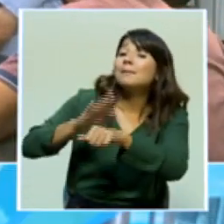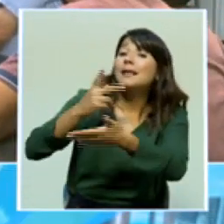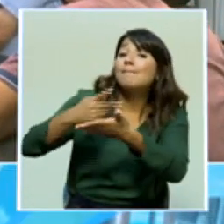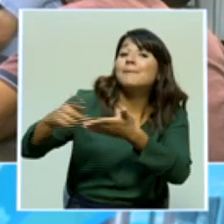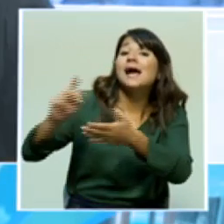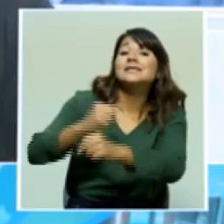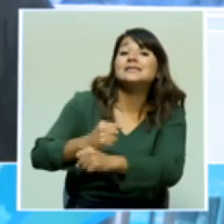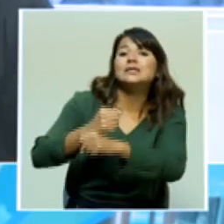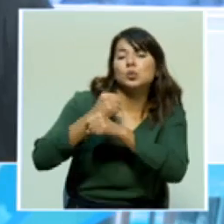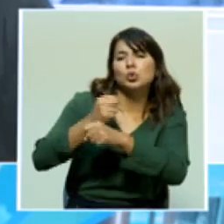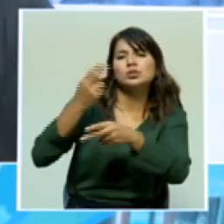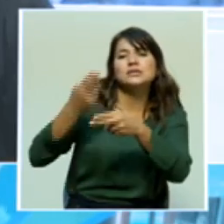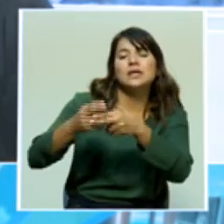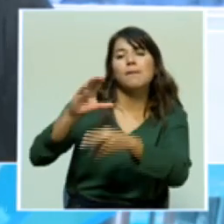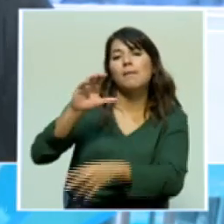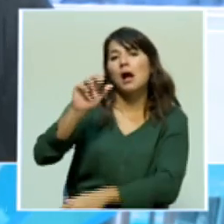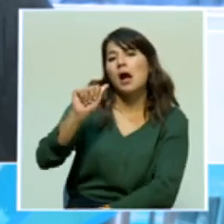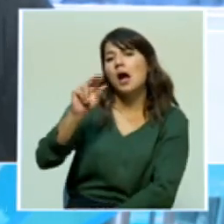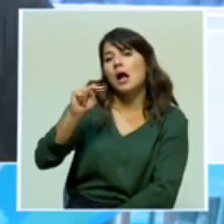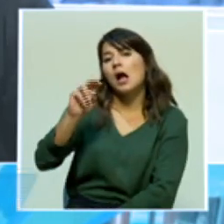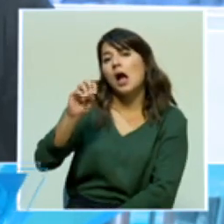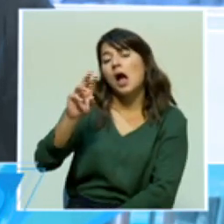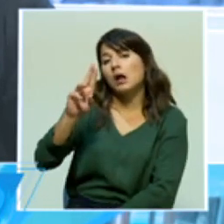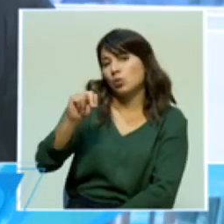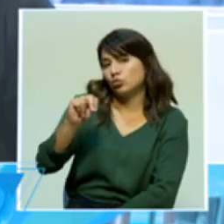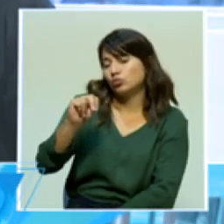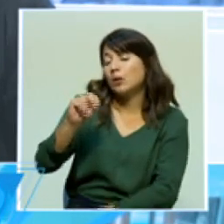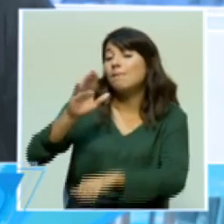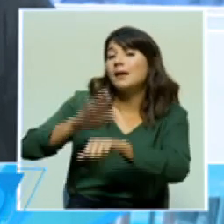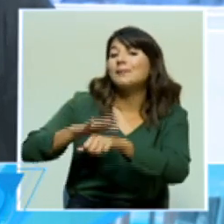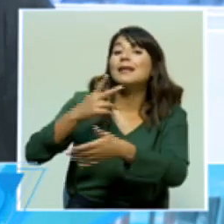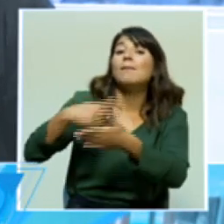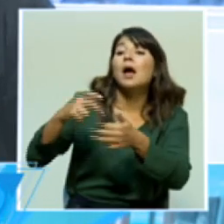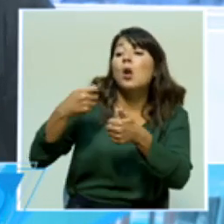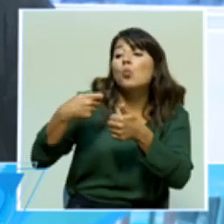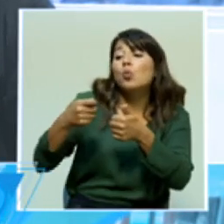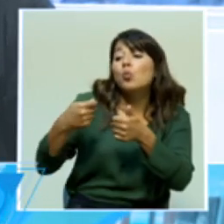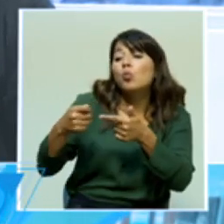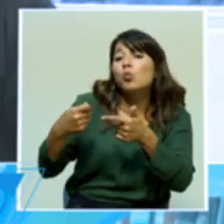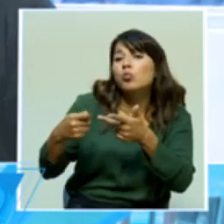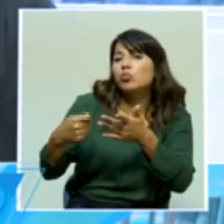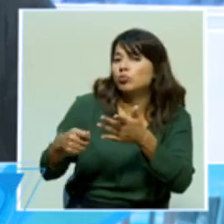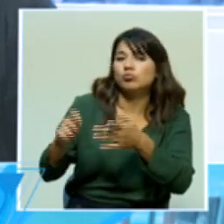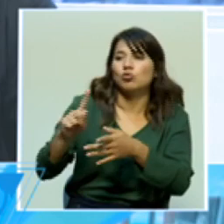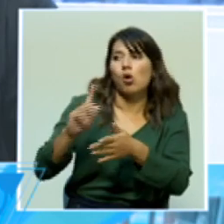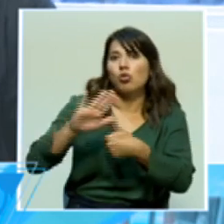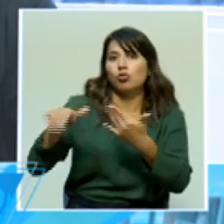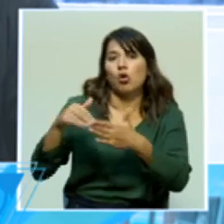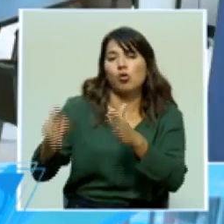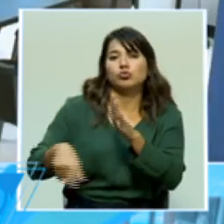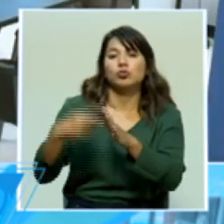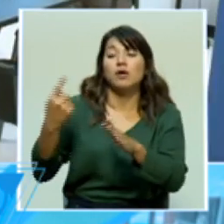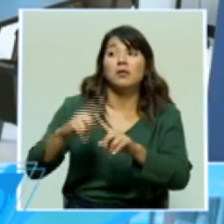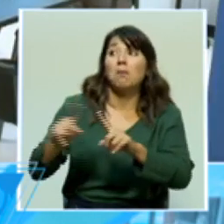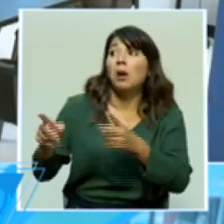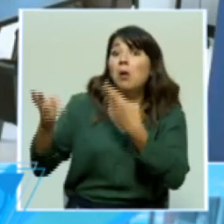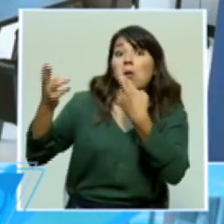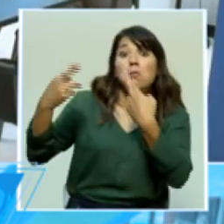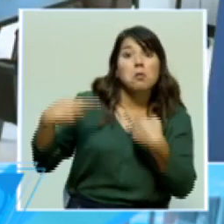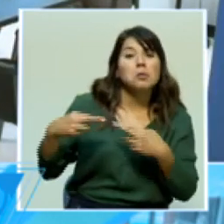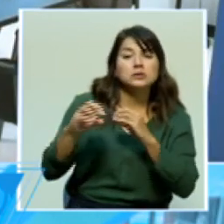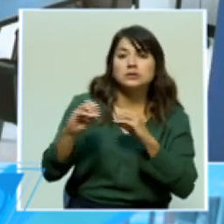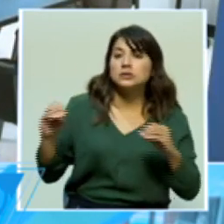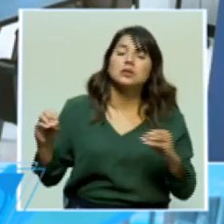el permiso se les vence el próximo 31 de diciembre y afirman que no han tenido una respuesta positiva por parte del